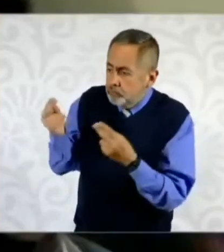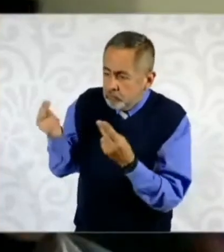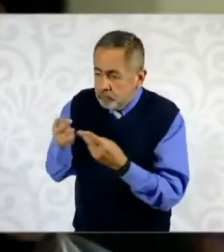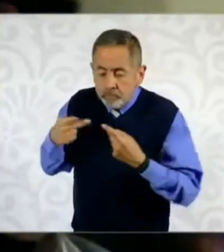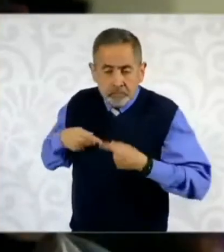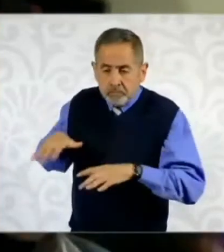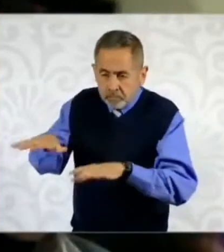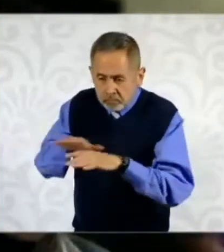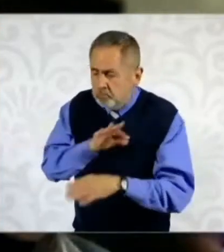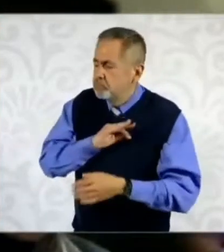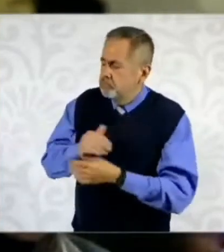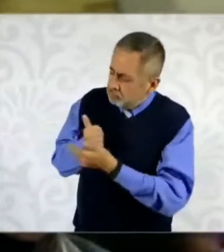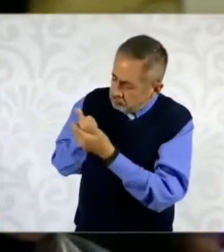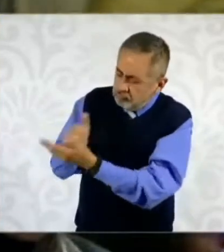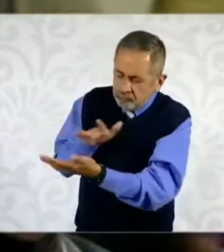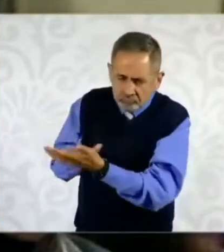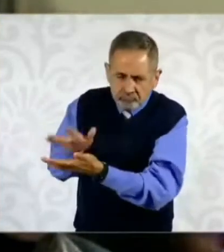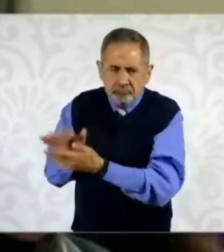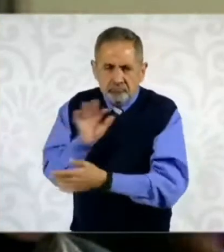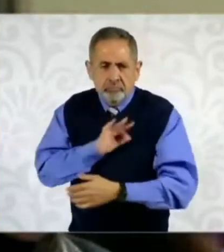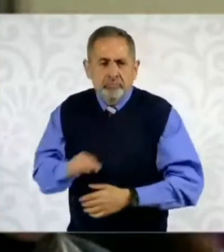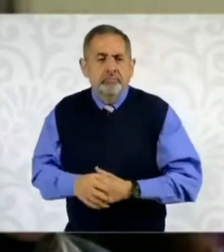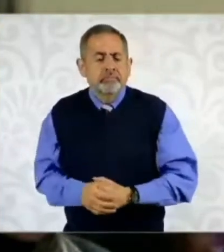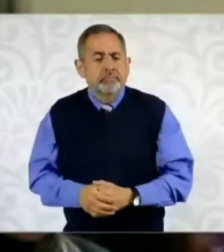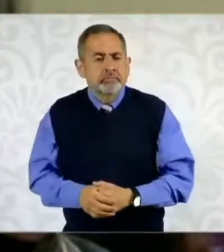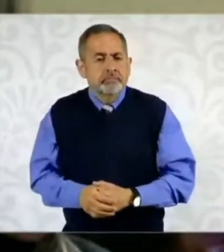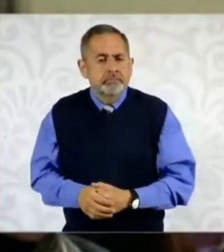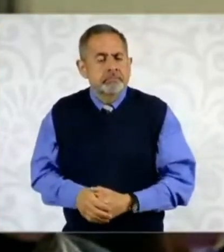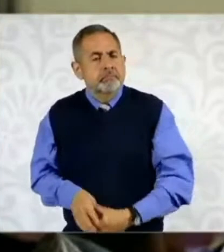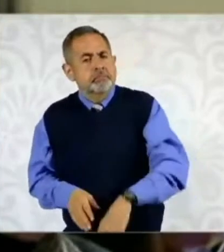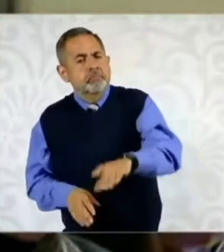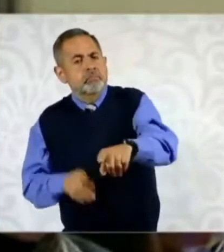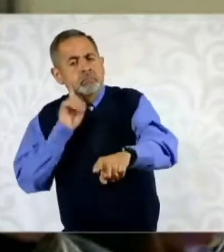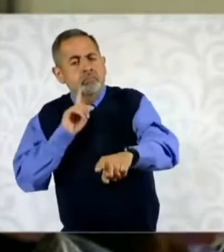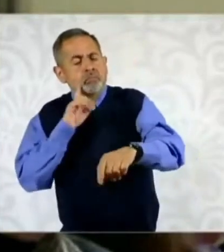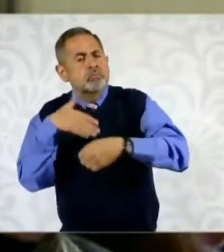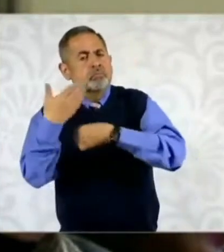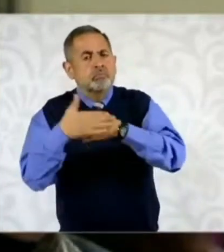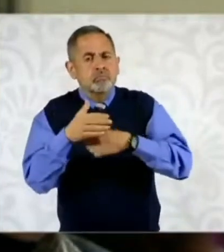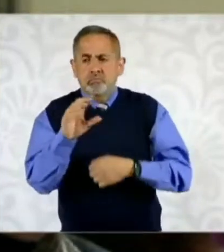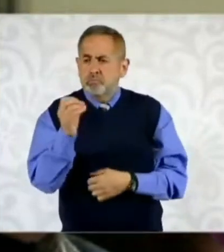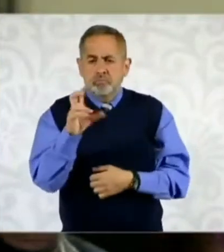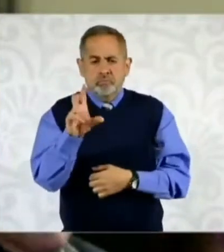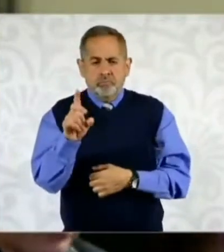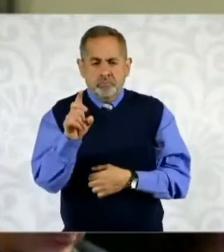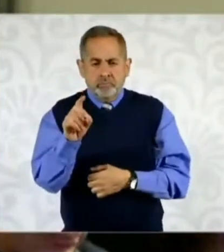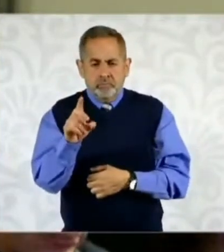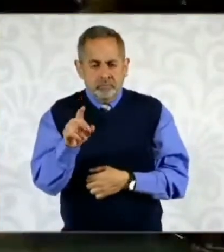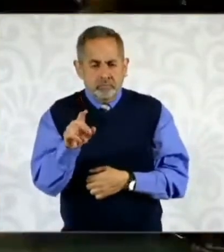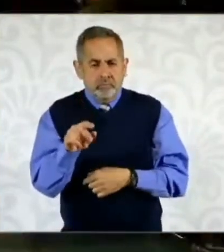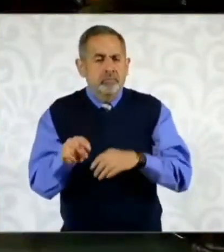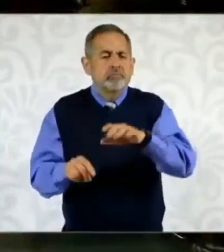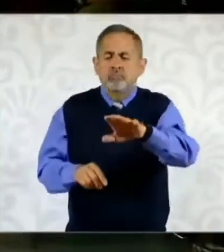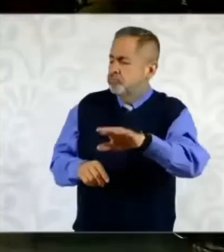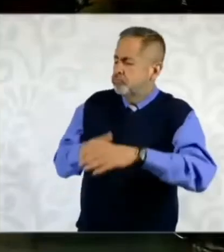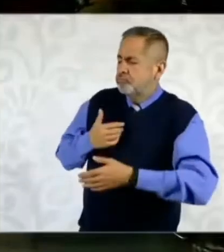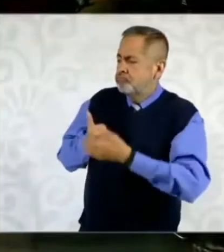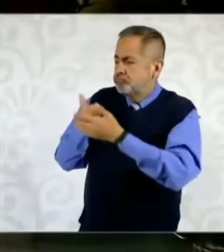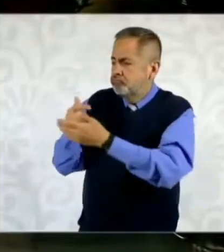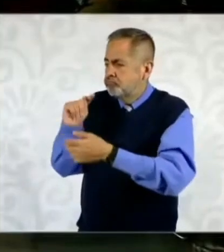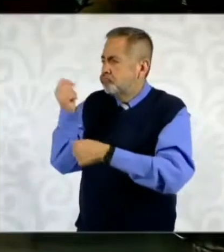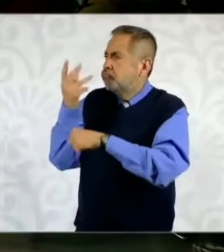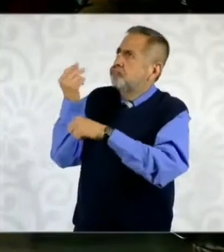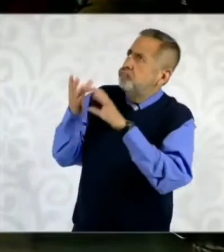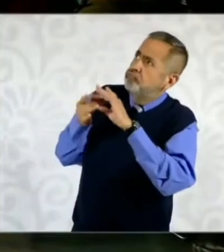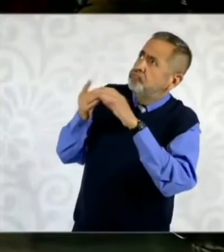para poderlos apoyar. El próximo 30 de octubre se va a votar… Es ayuda técnica, esencialmente. Es ayuda